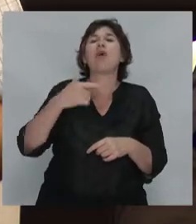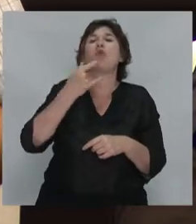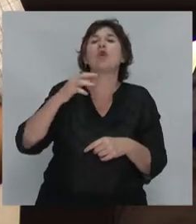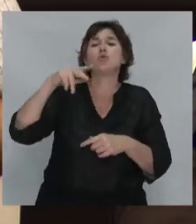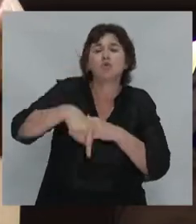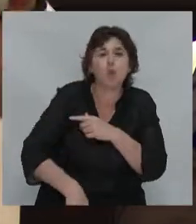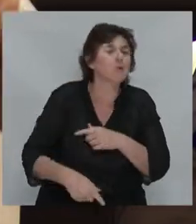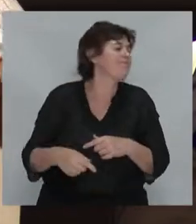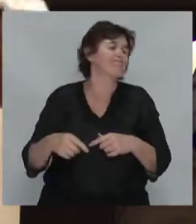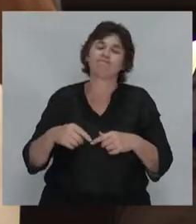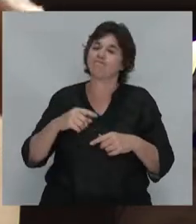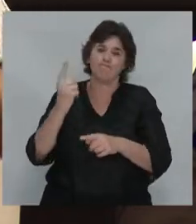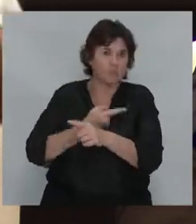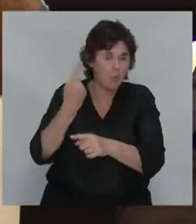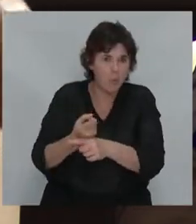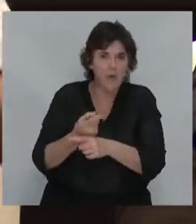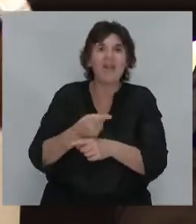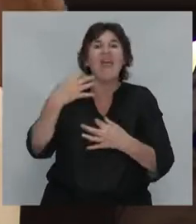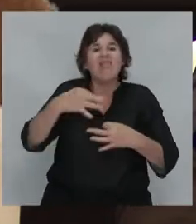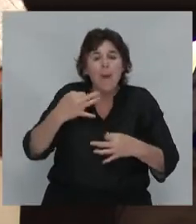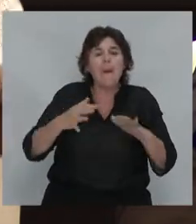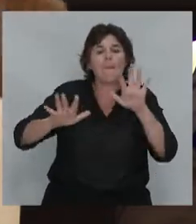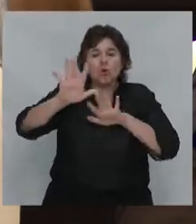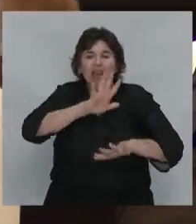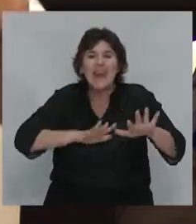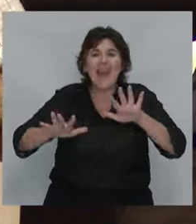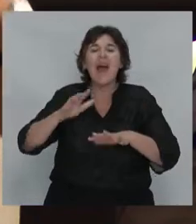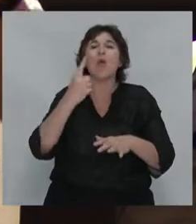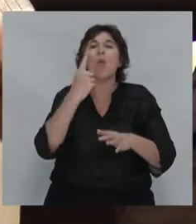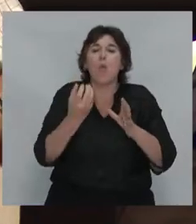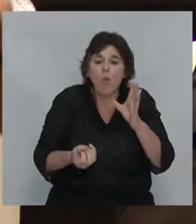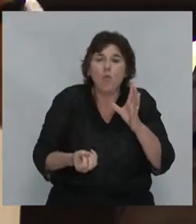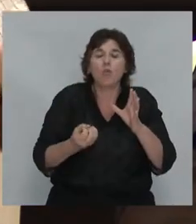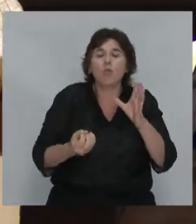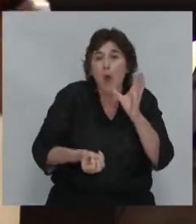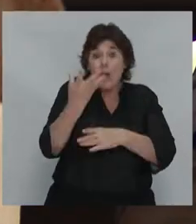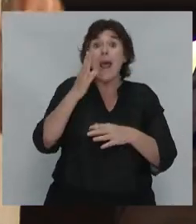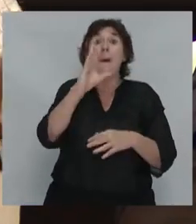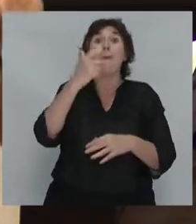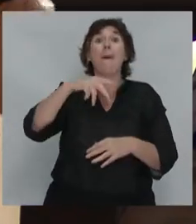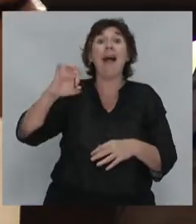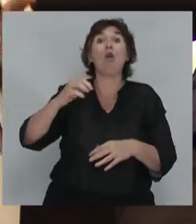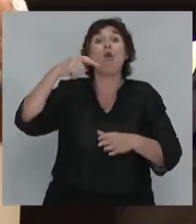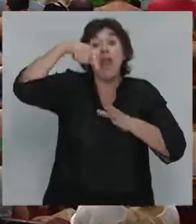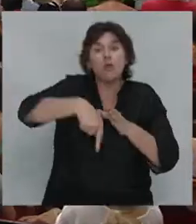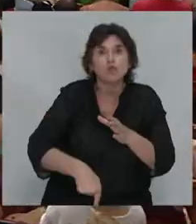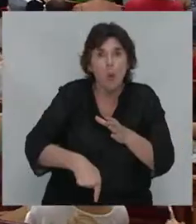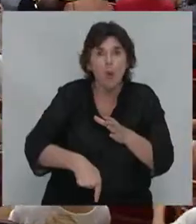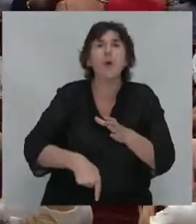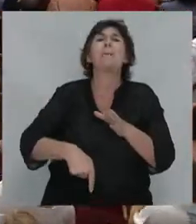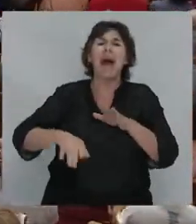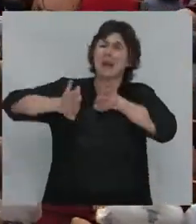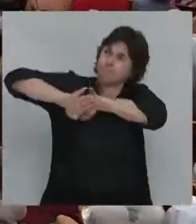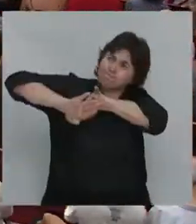pudimos llevar adelante. Hay que crear un organismo regional como el Banco del Sur para darle financiamiento y separarnos